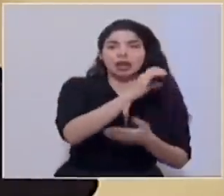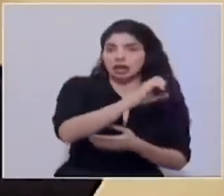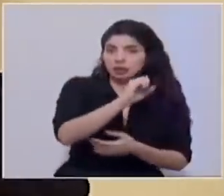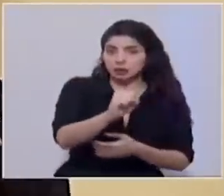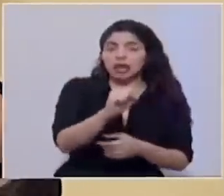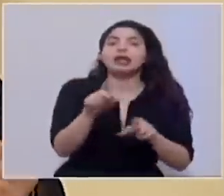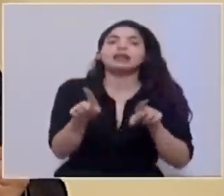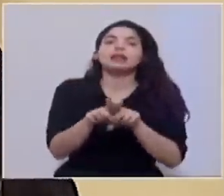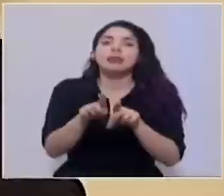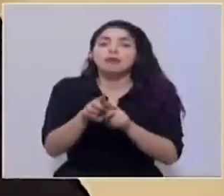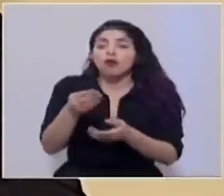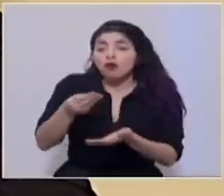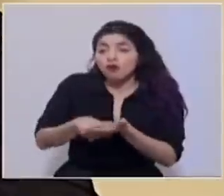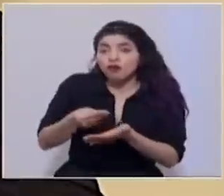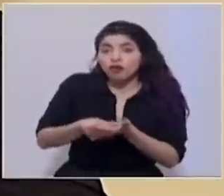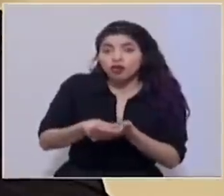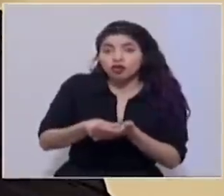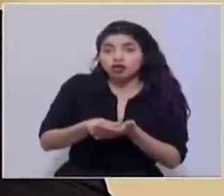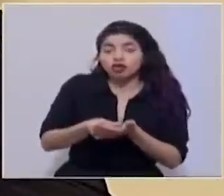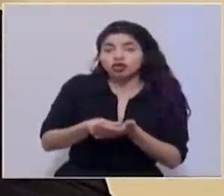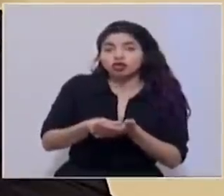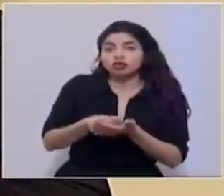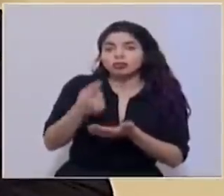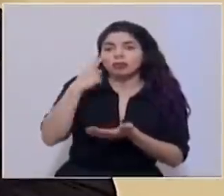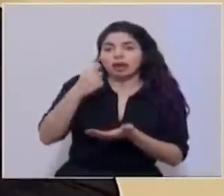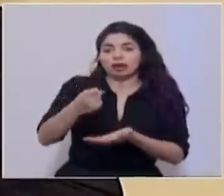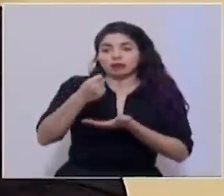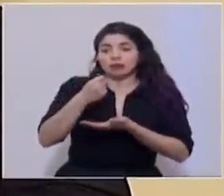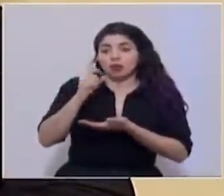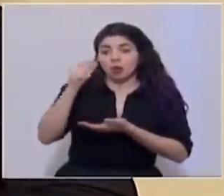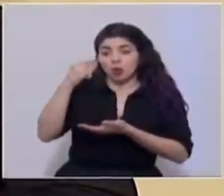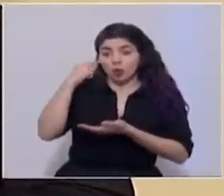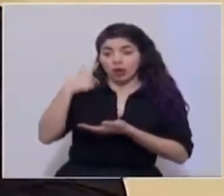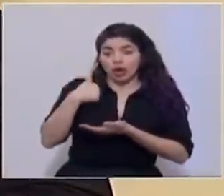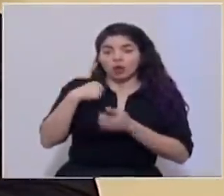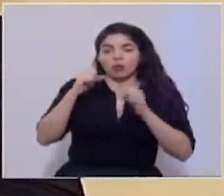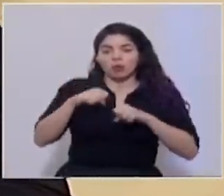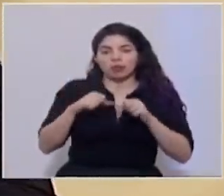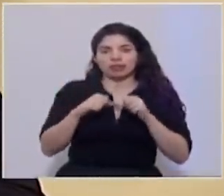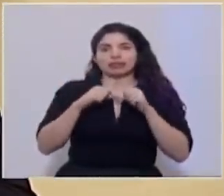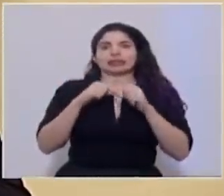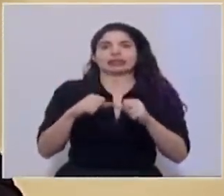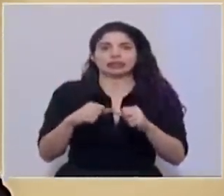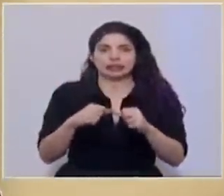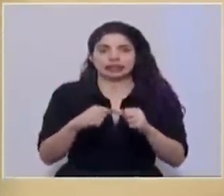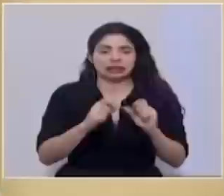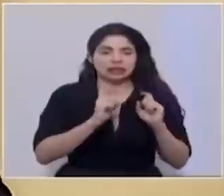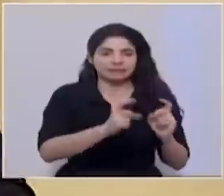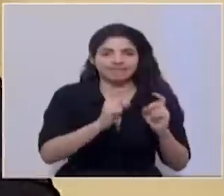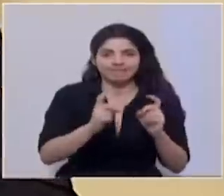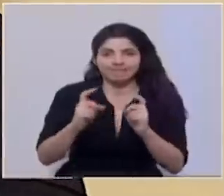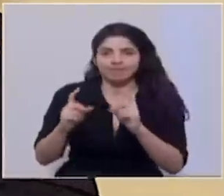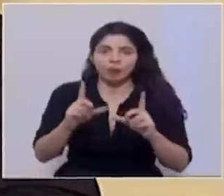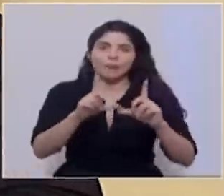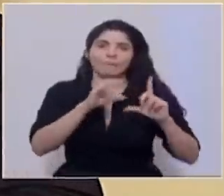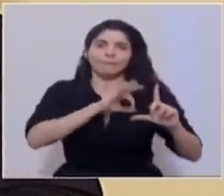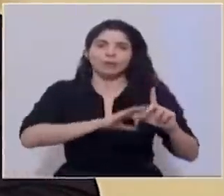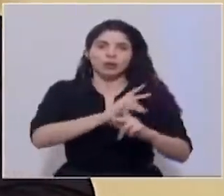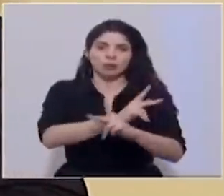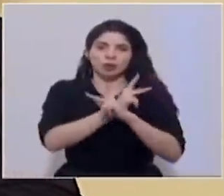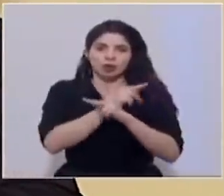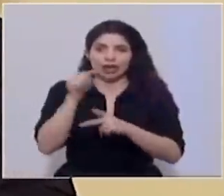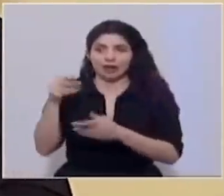fondea al gobierno para poder seguir con la asignación de los bonos proteger.